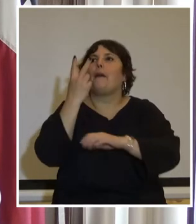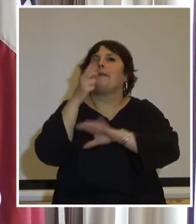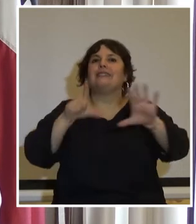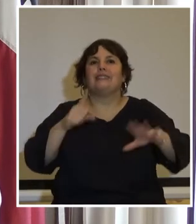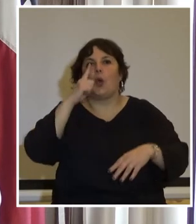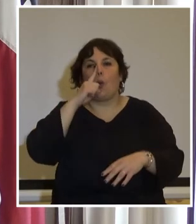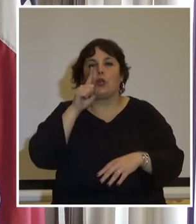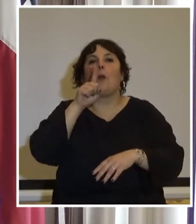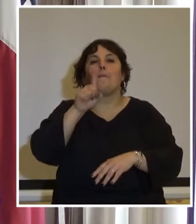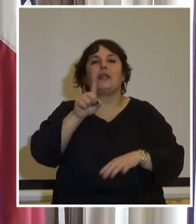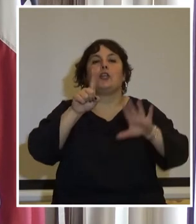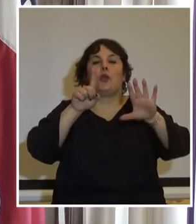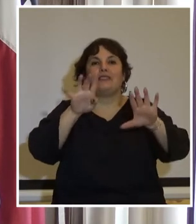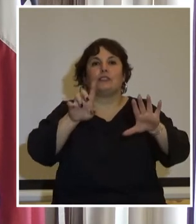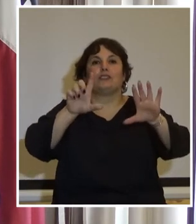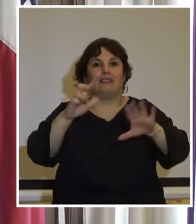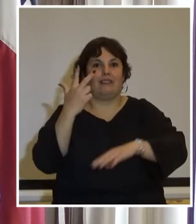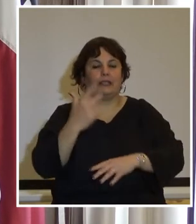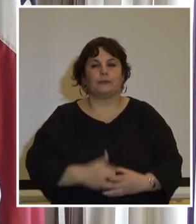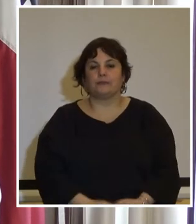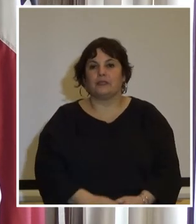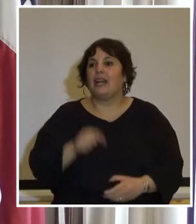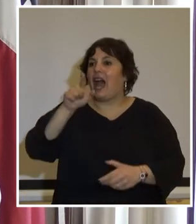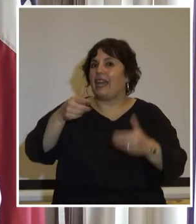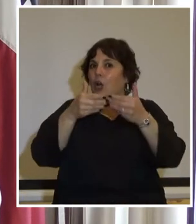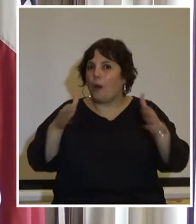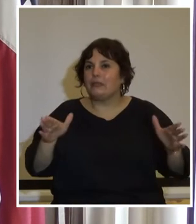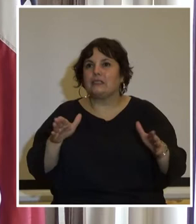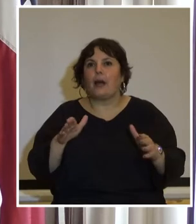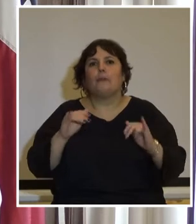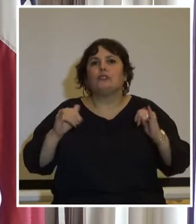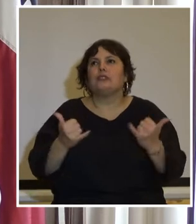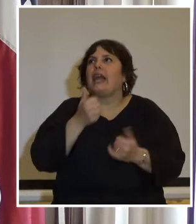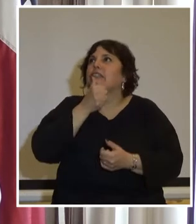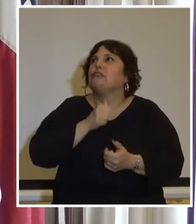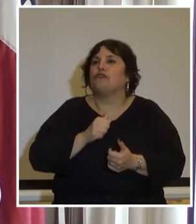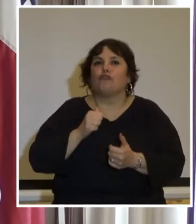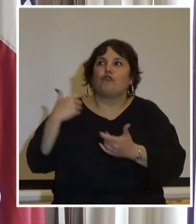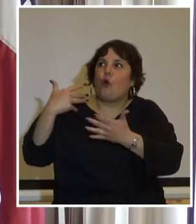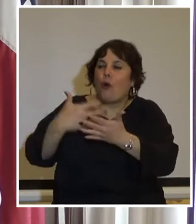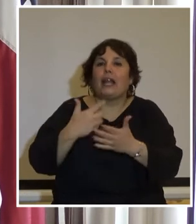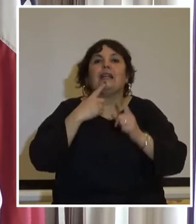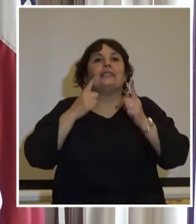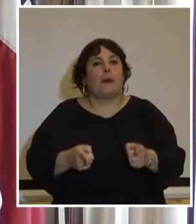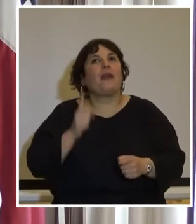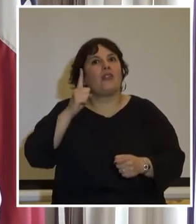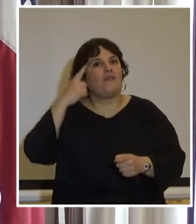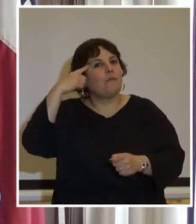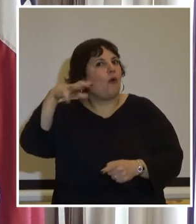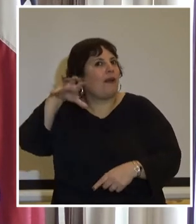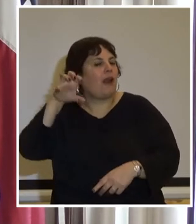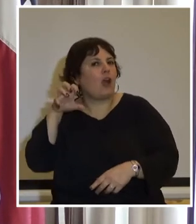de junio del año 1973. Ahí comenzamos una oscura historia en la que también tenemos que rememorar